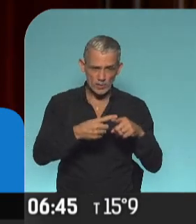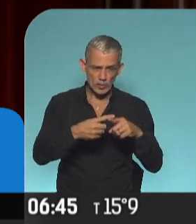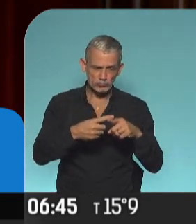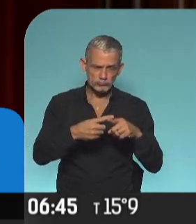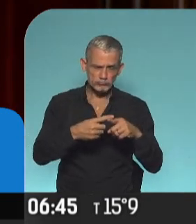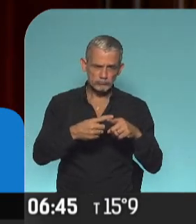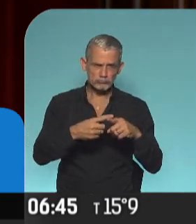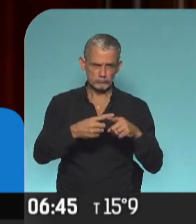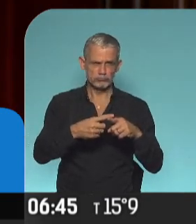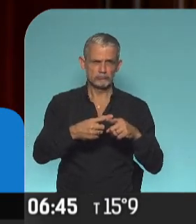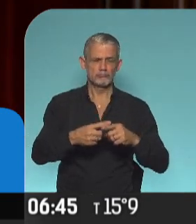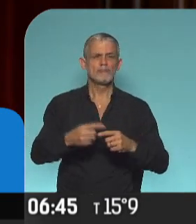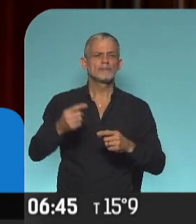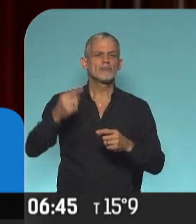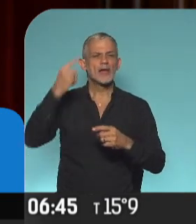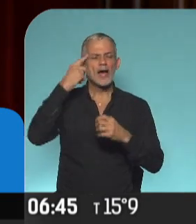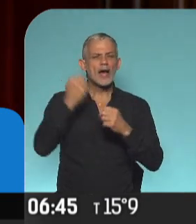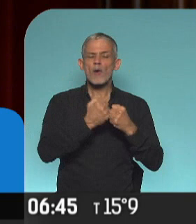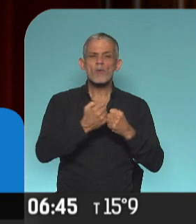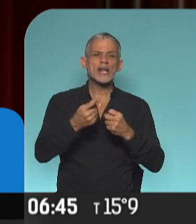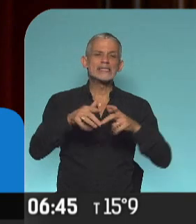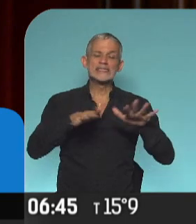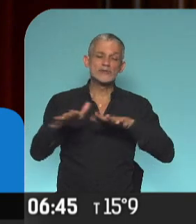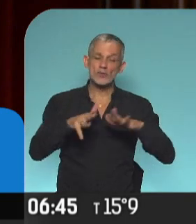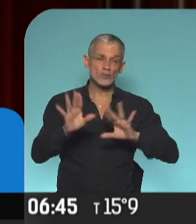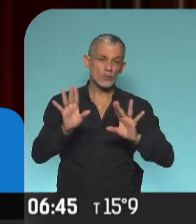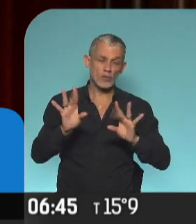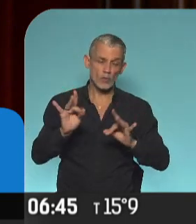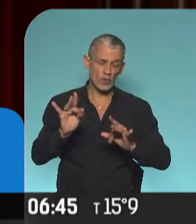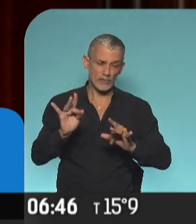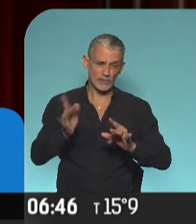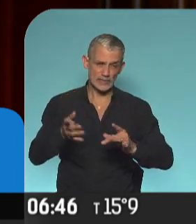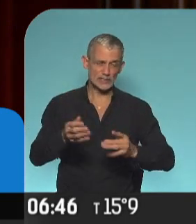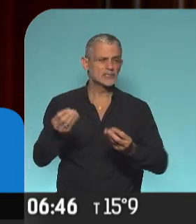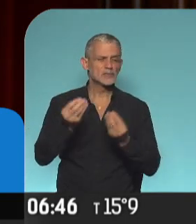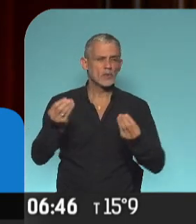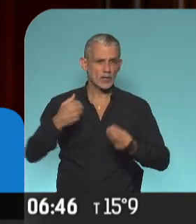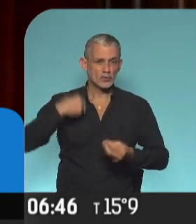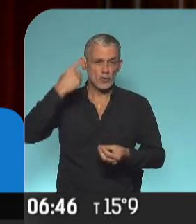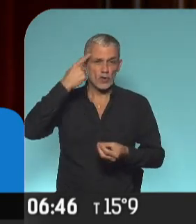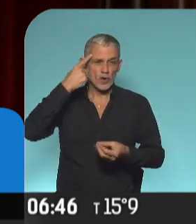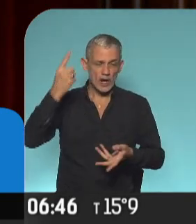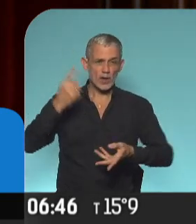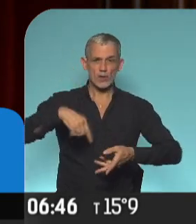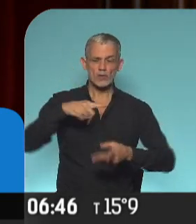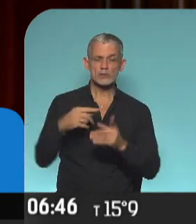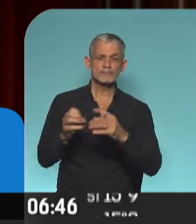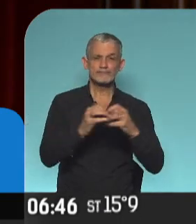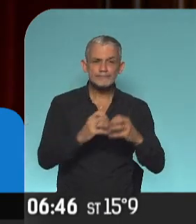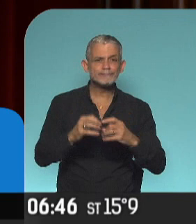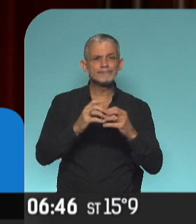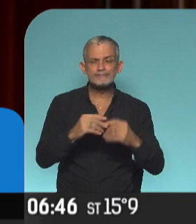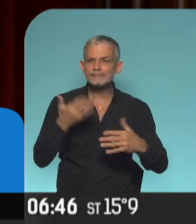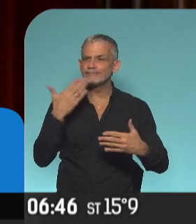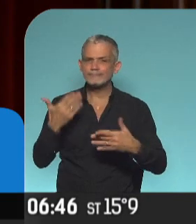una situación muy difícil porque me parece que cuando estamos sesionando es el